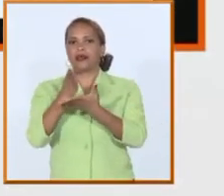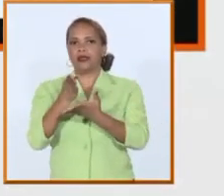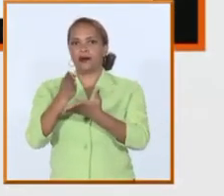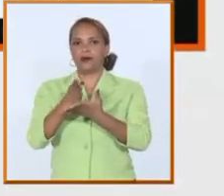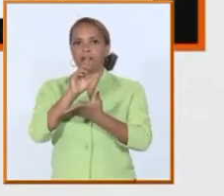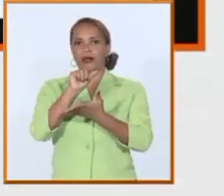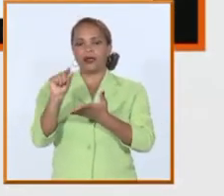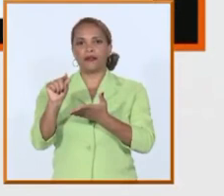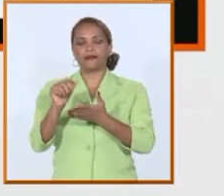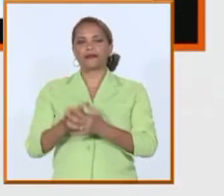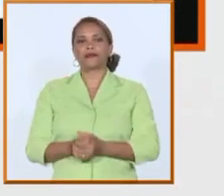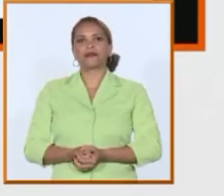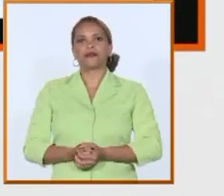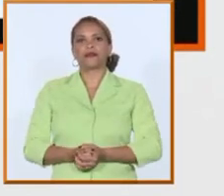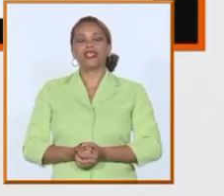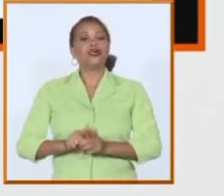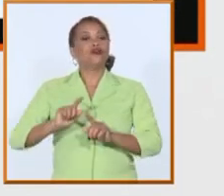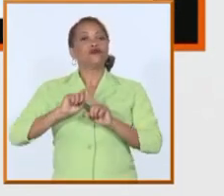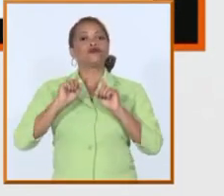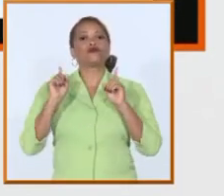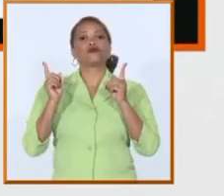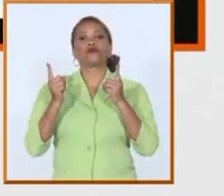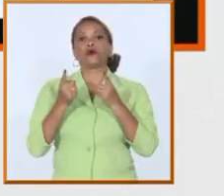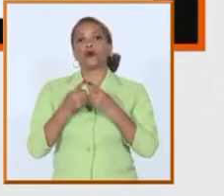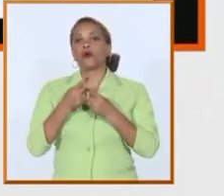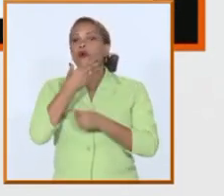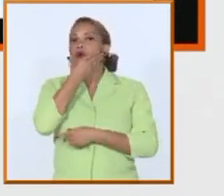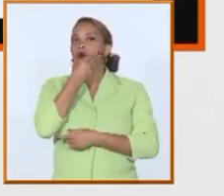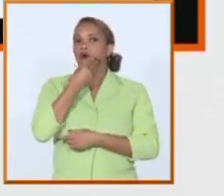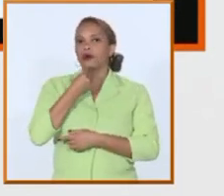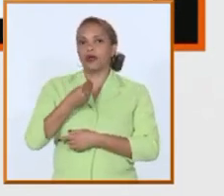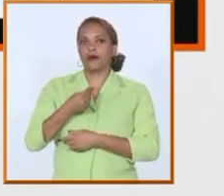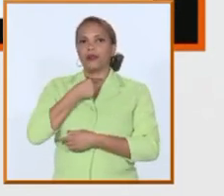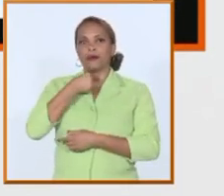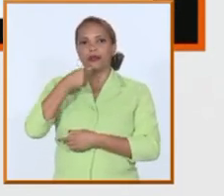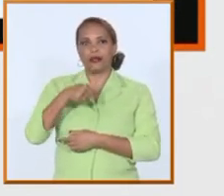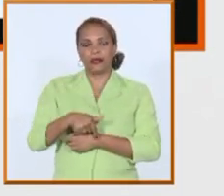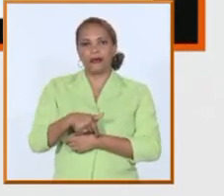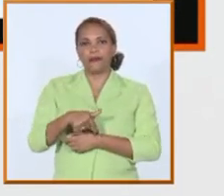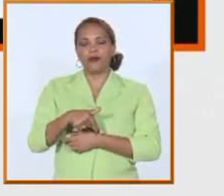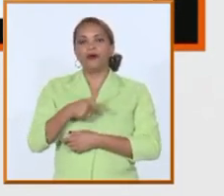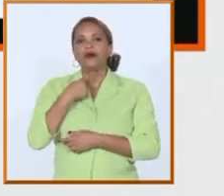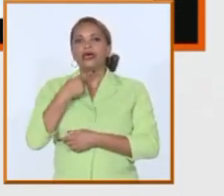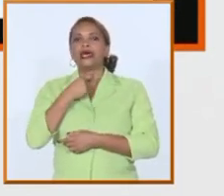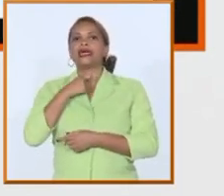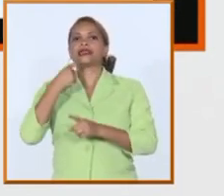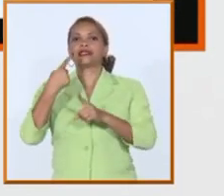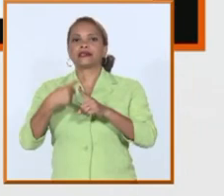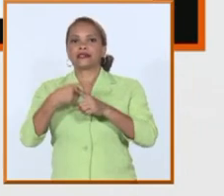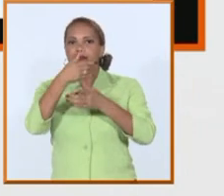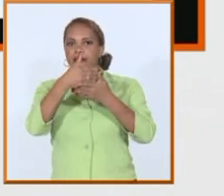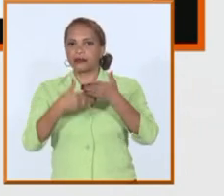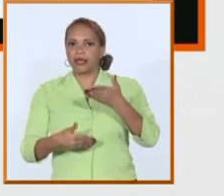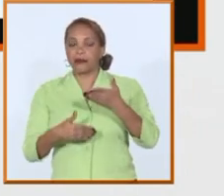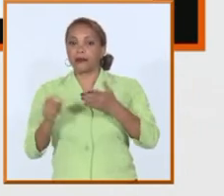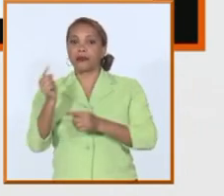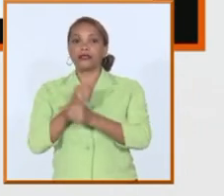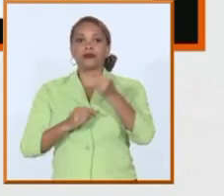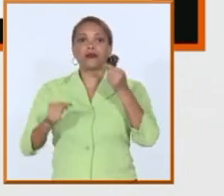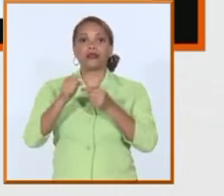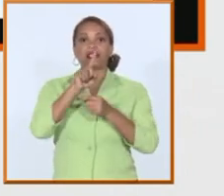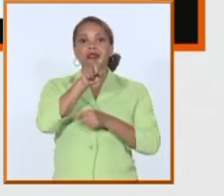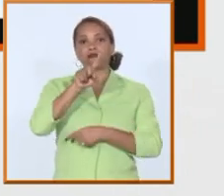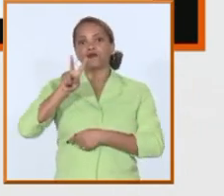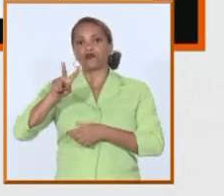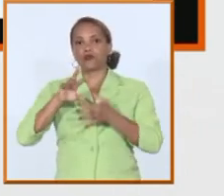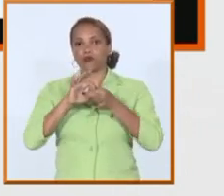a todos los jóvenes que tengan esa intención y en particular a los que están en 12 grados